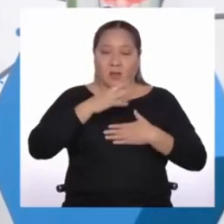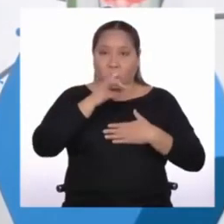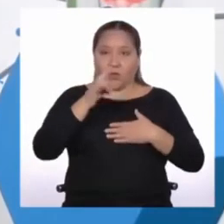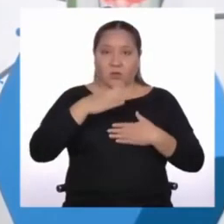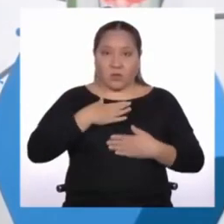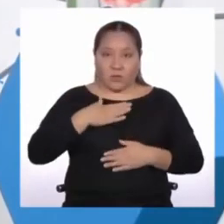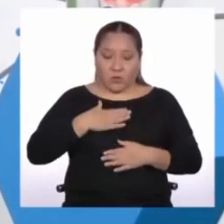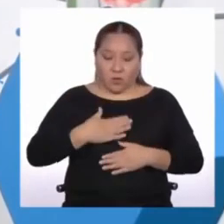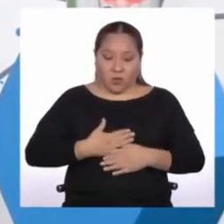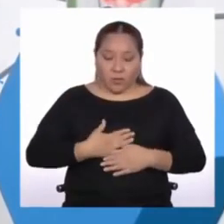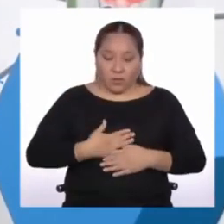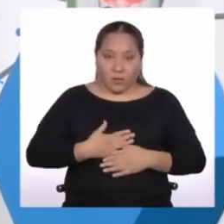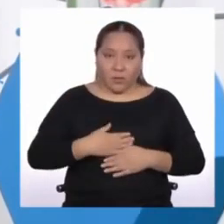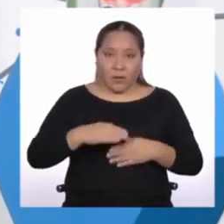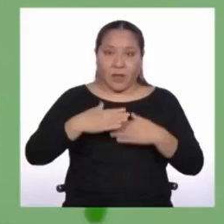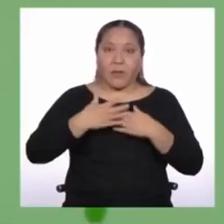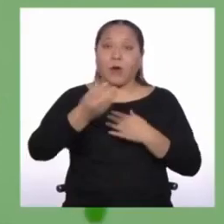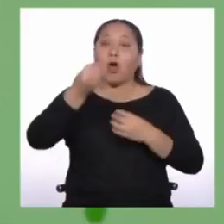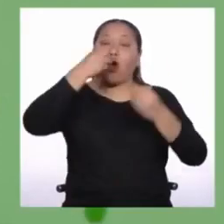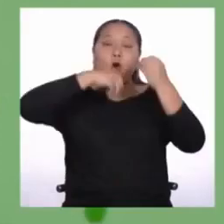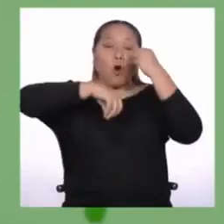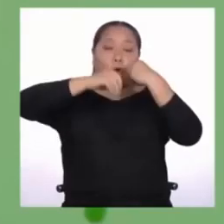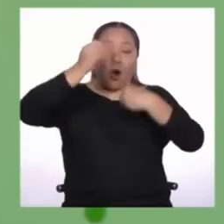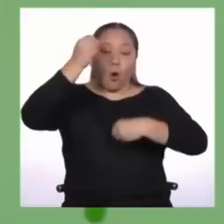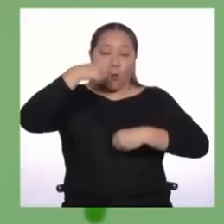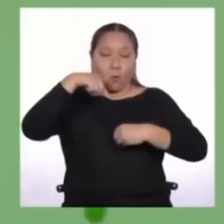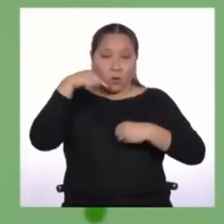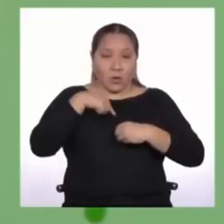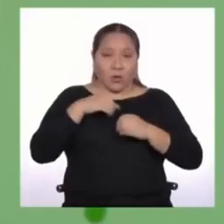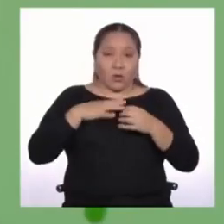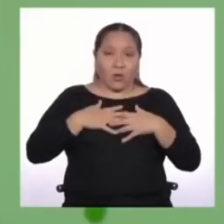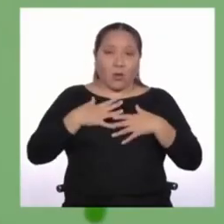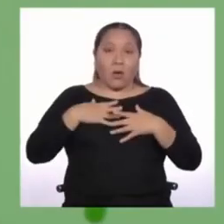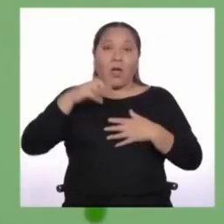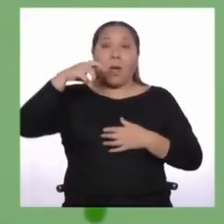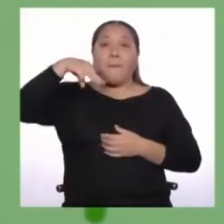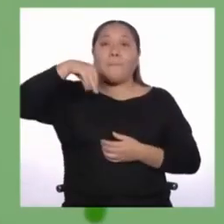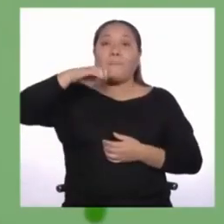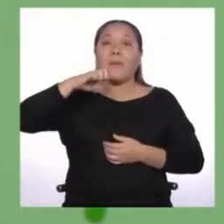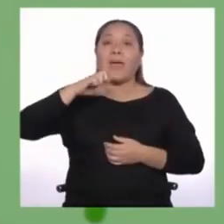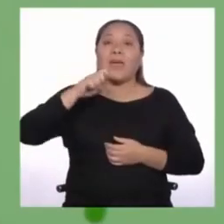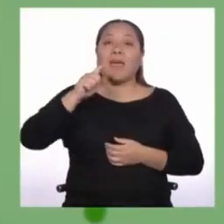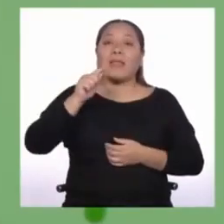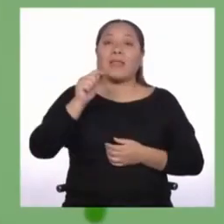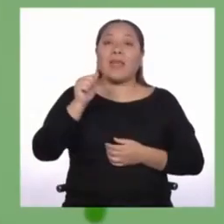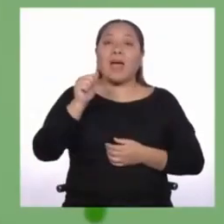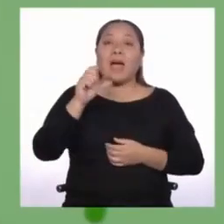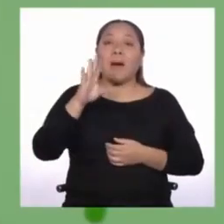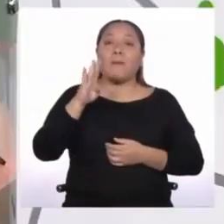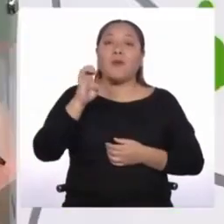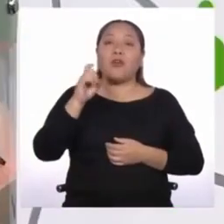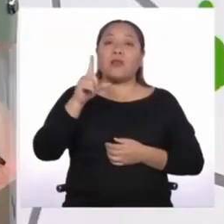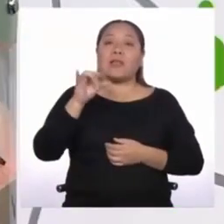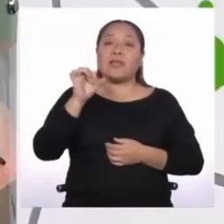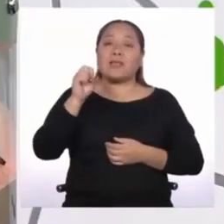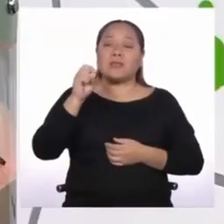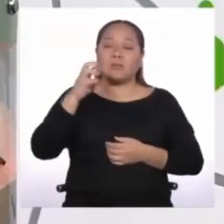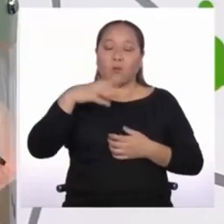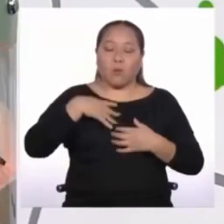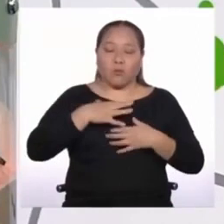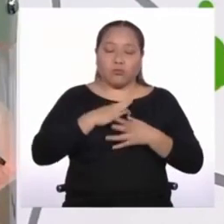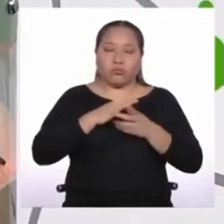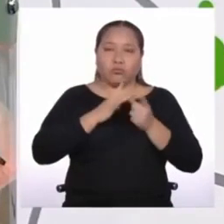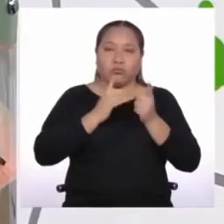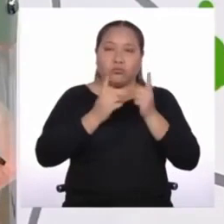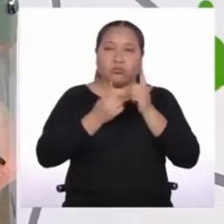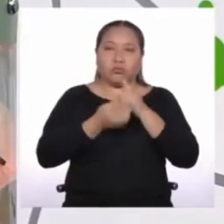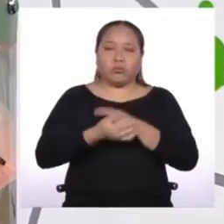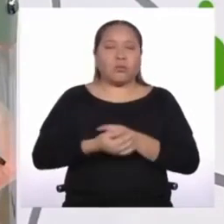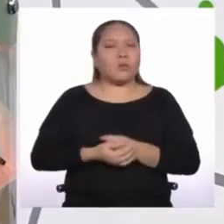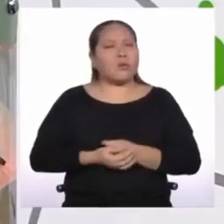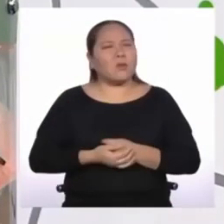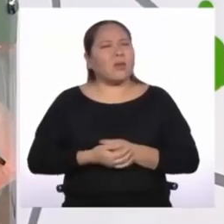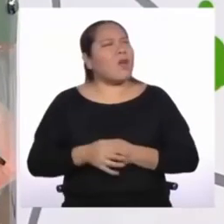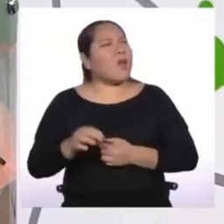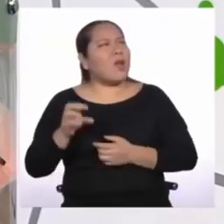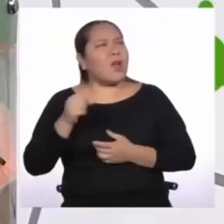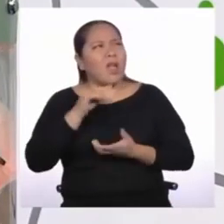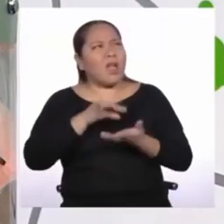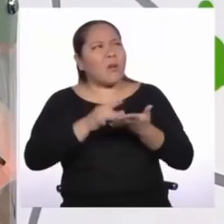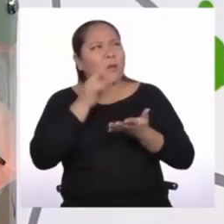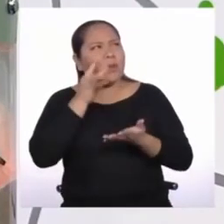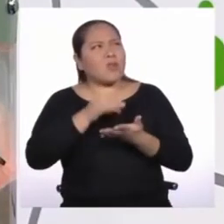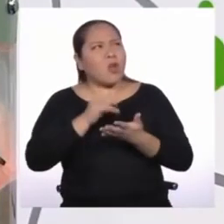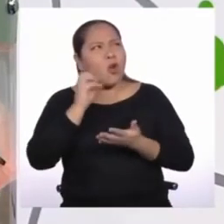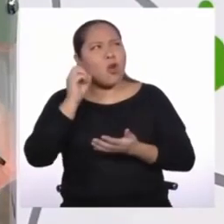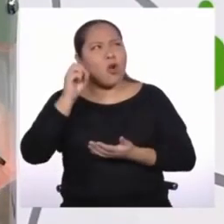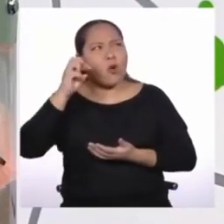después de mi última comida. Entonces, el omega 3, ¿qué tipo de energía es? Bueno, esa sería energía